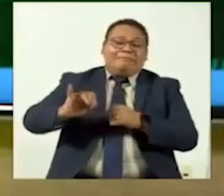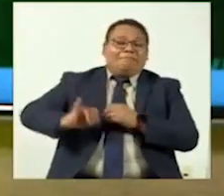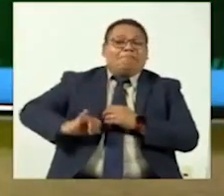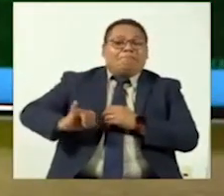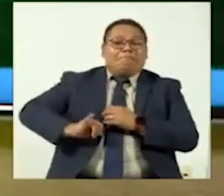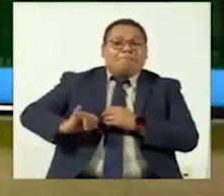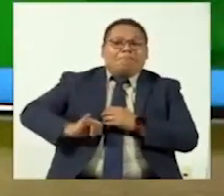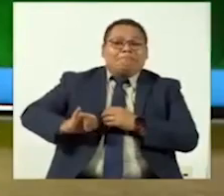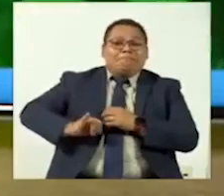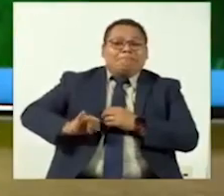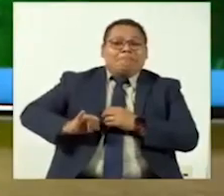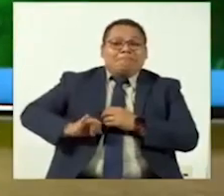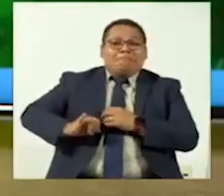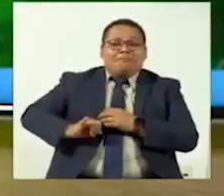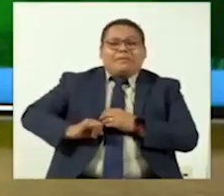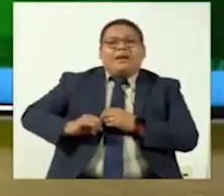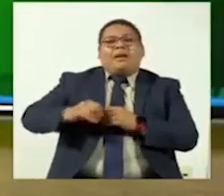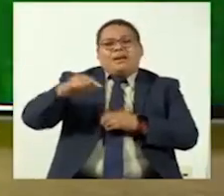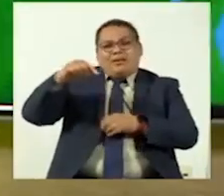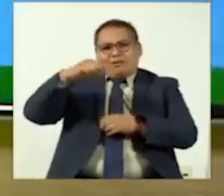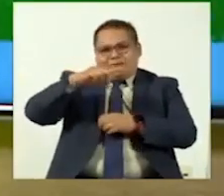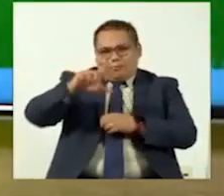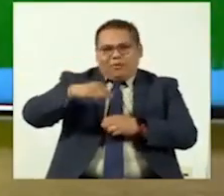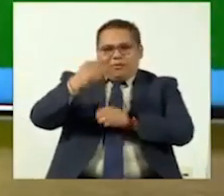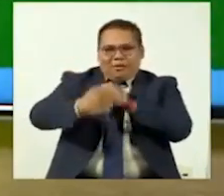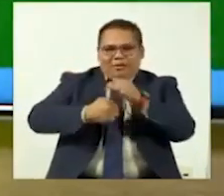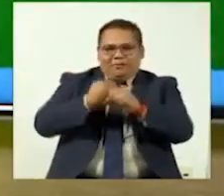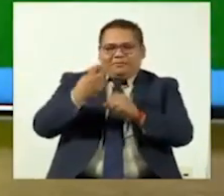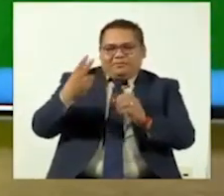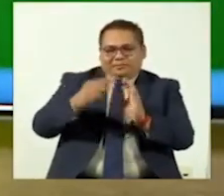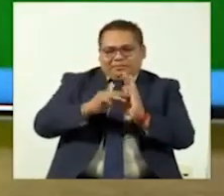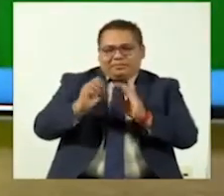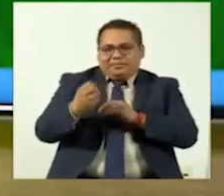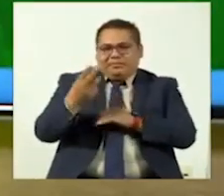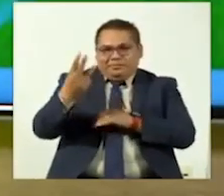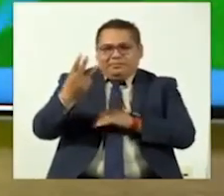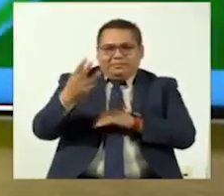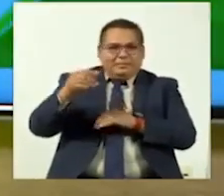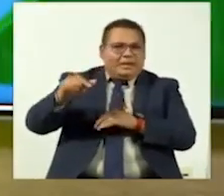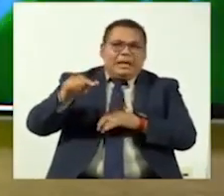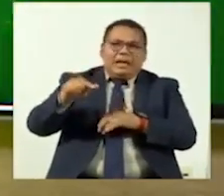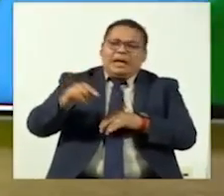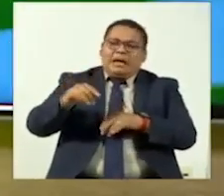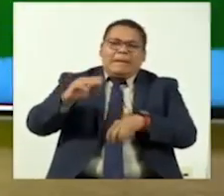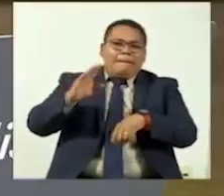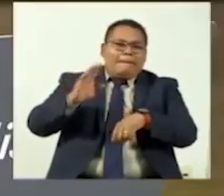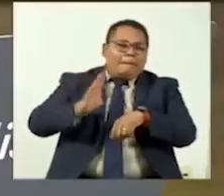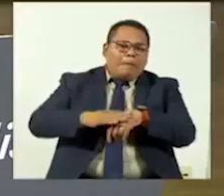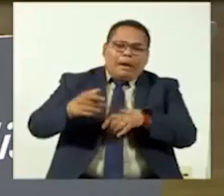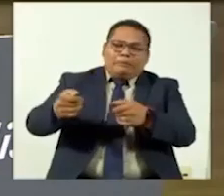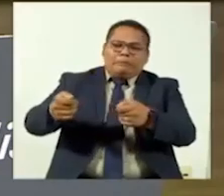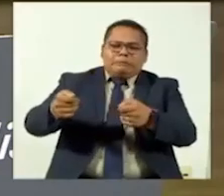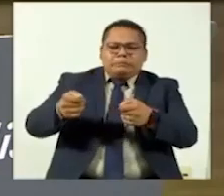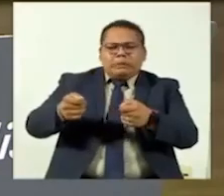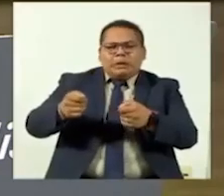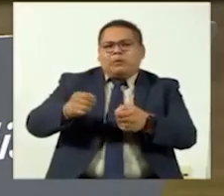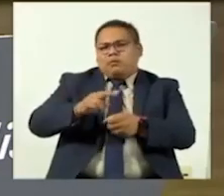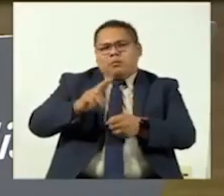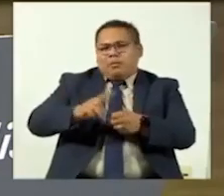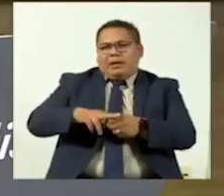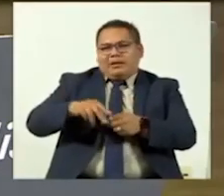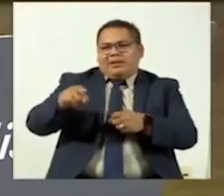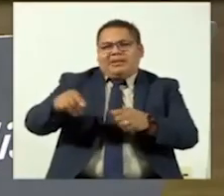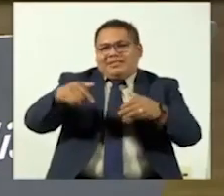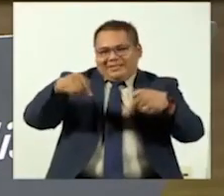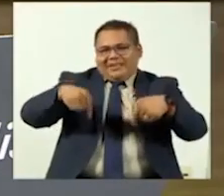ejercicio. Ya para 2023 tuvimos muchas propuestas también, ya más normal la cosa. Y, bueno, para